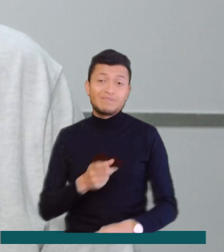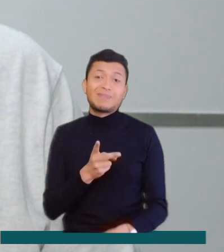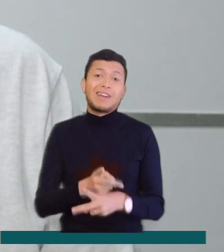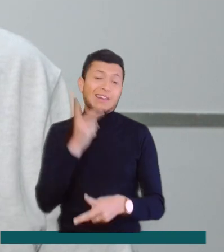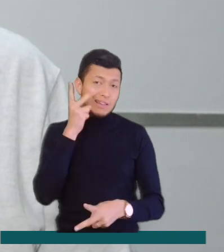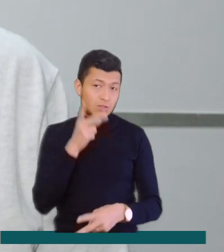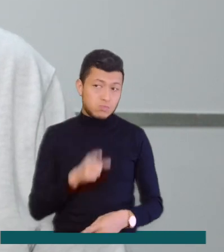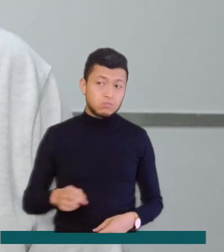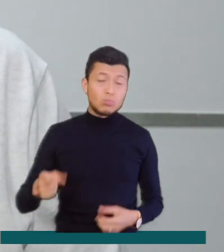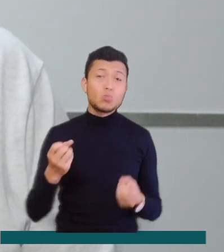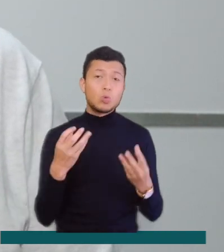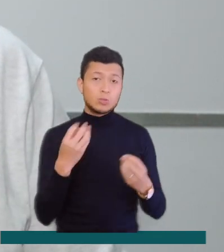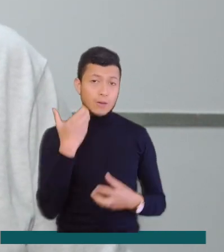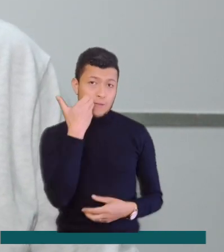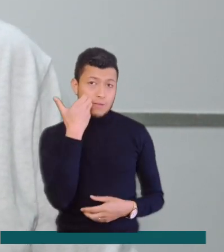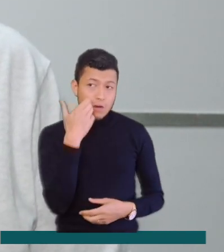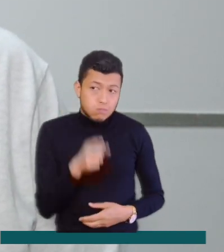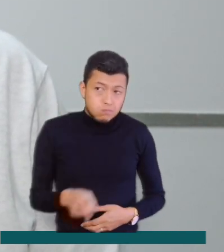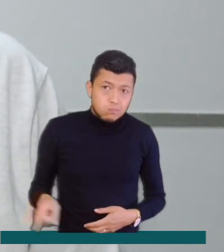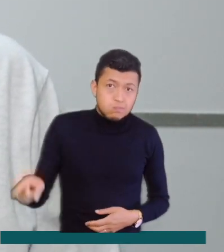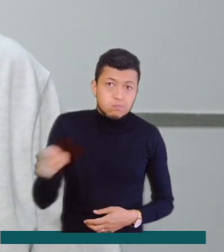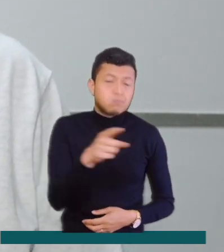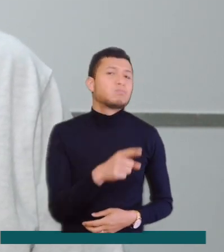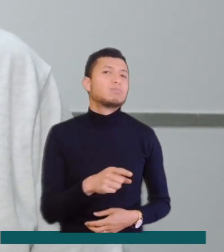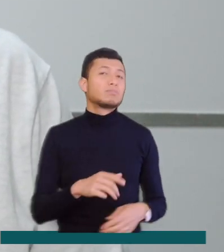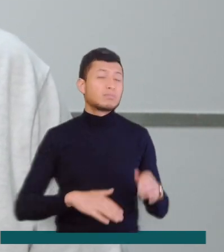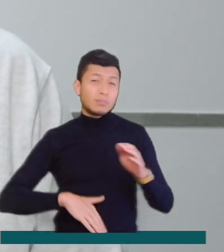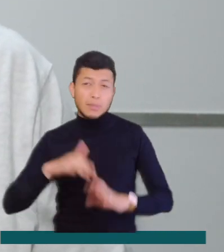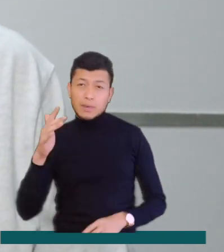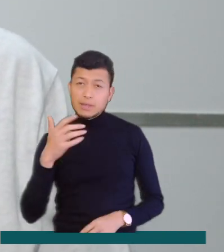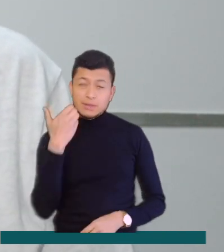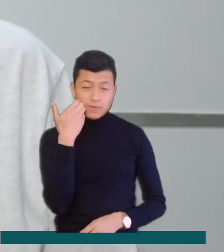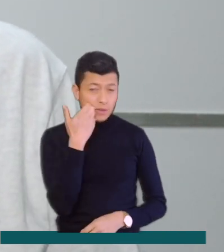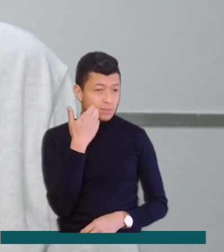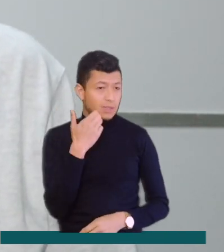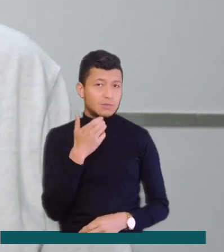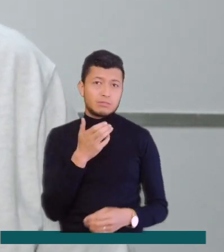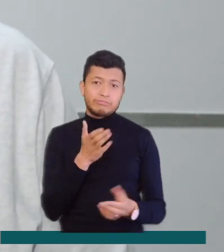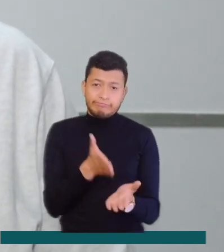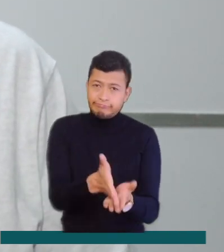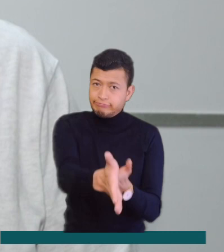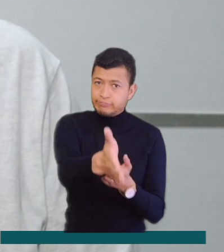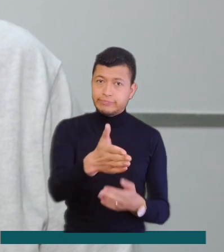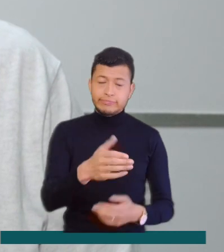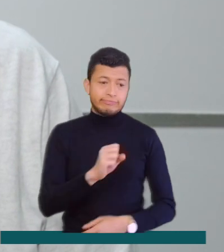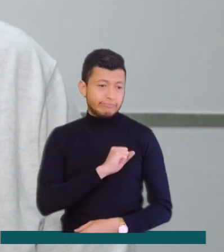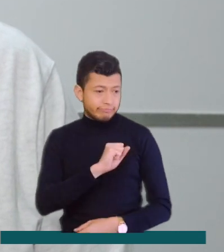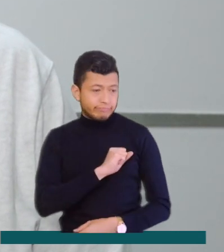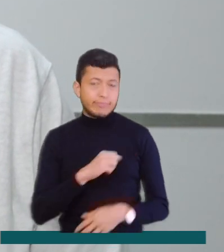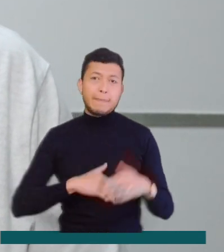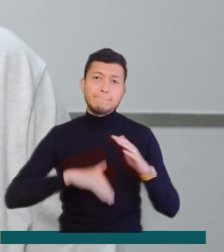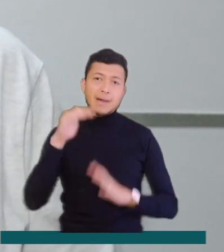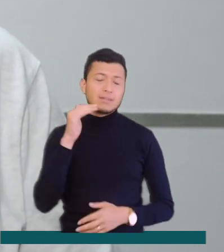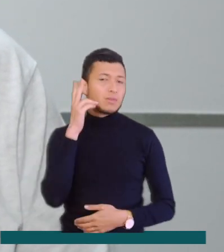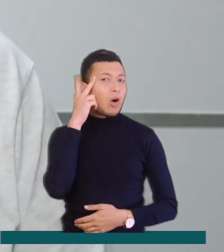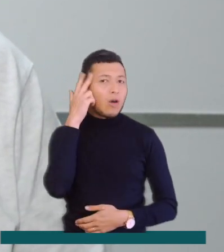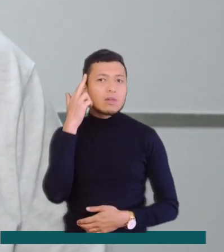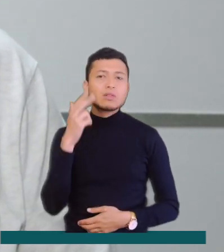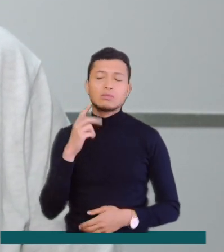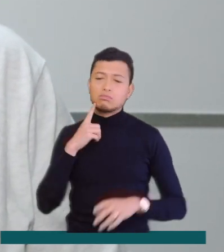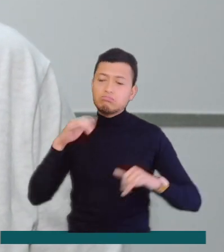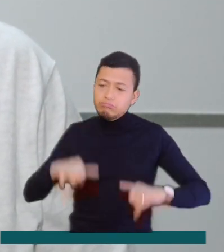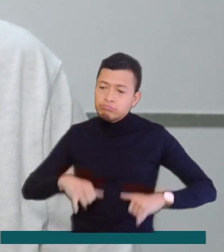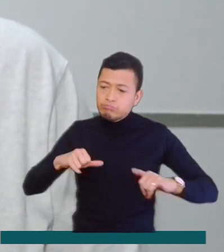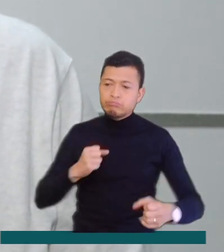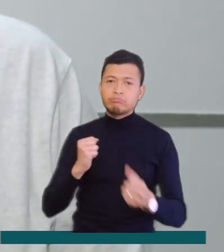riesgo para muchas enfermedades, sobre todo las enfermedades crónicas, cardiovasculares, obviamente el sedentarismo